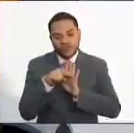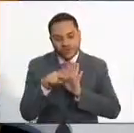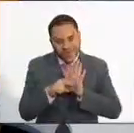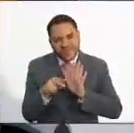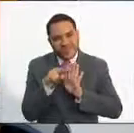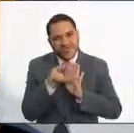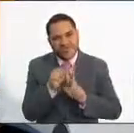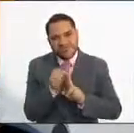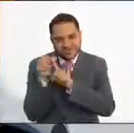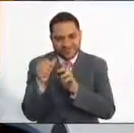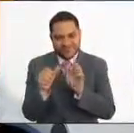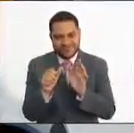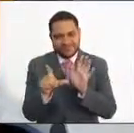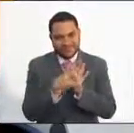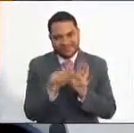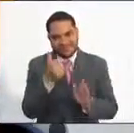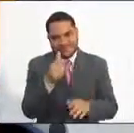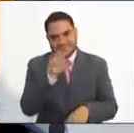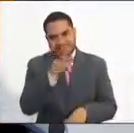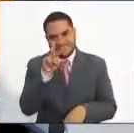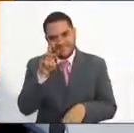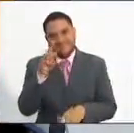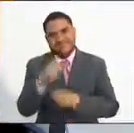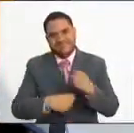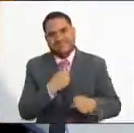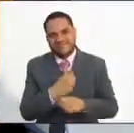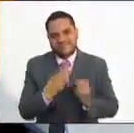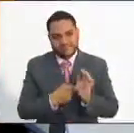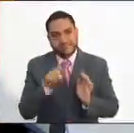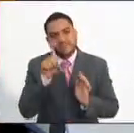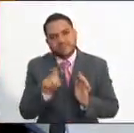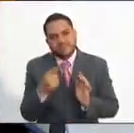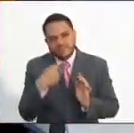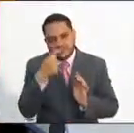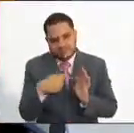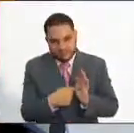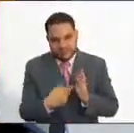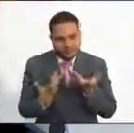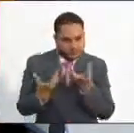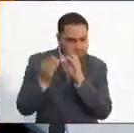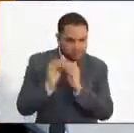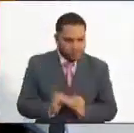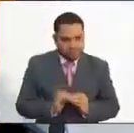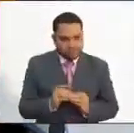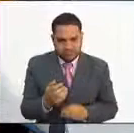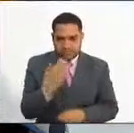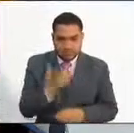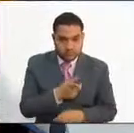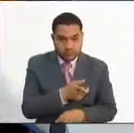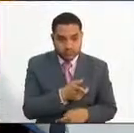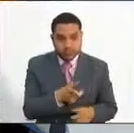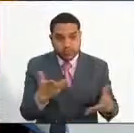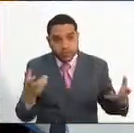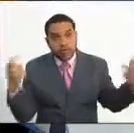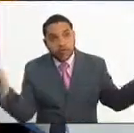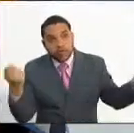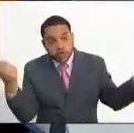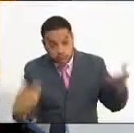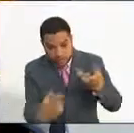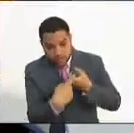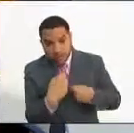contenida en la Ley 1033 del año 2006, que señala la forma como se deben sufragar los costos que generan las